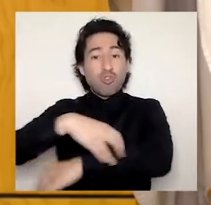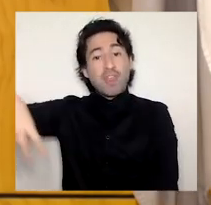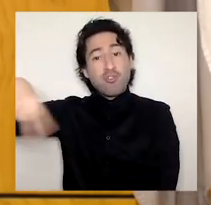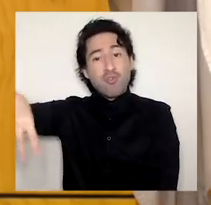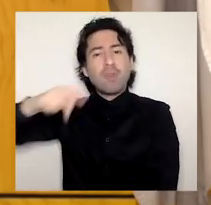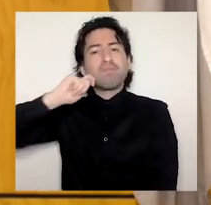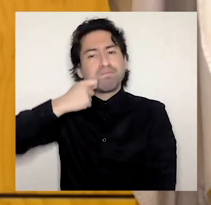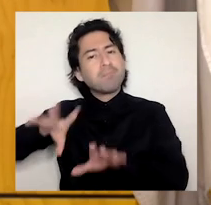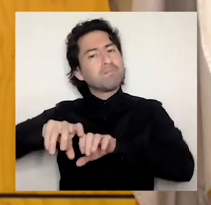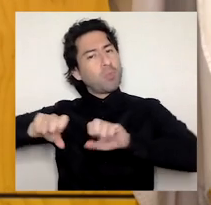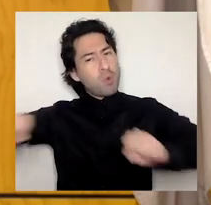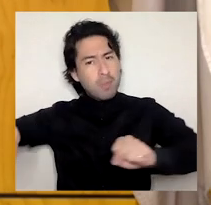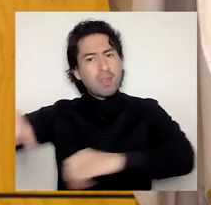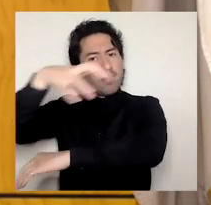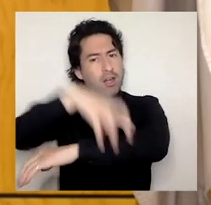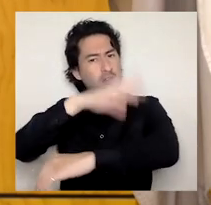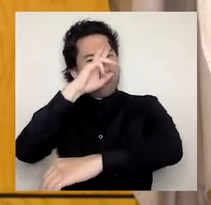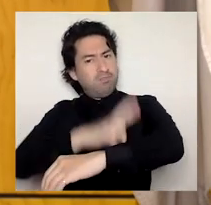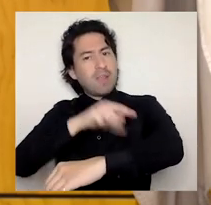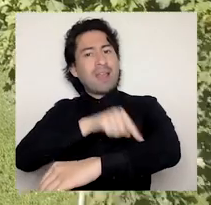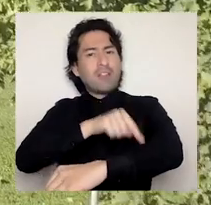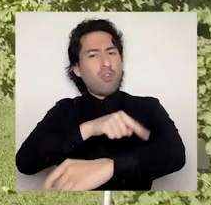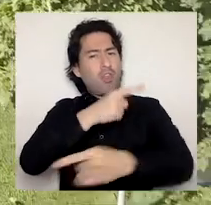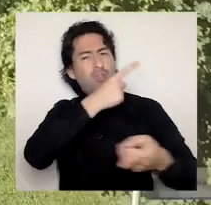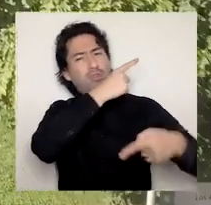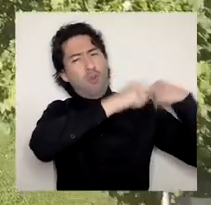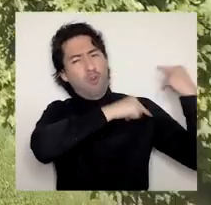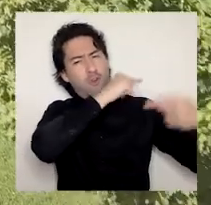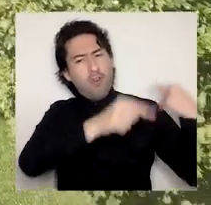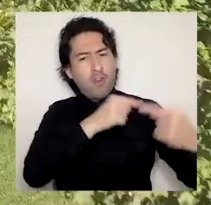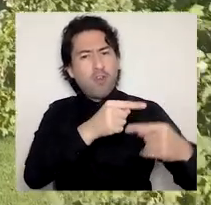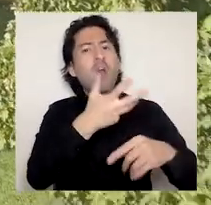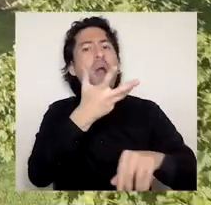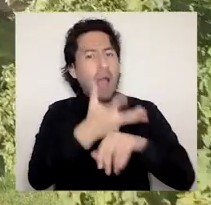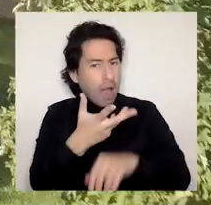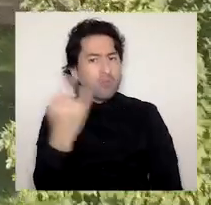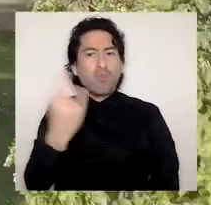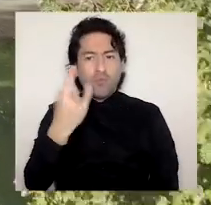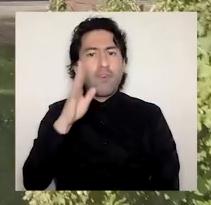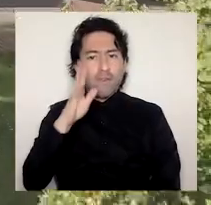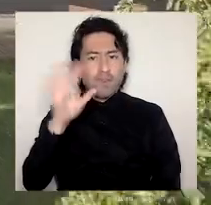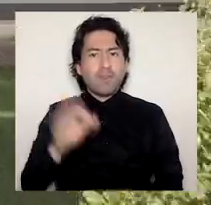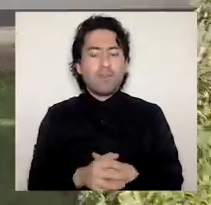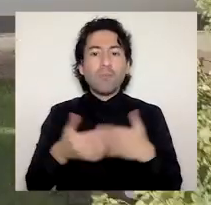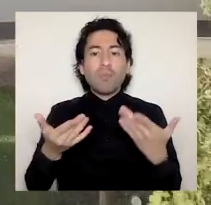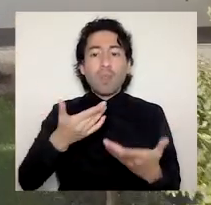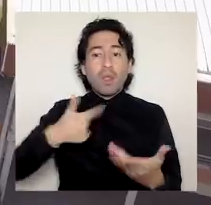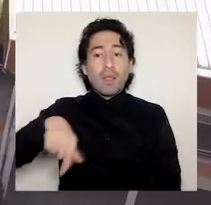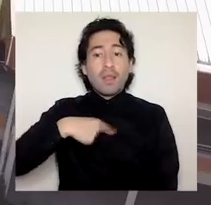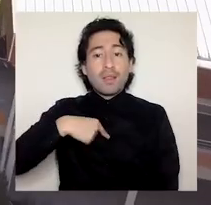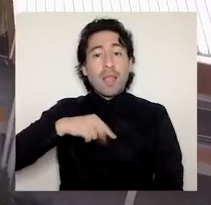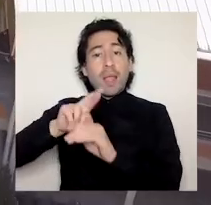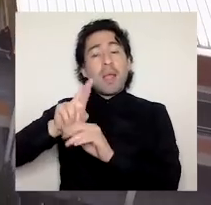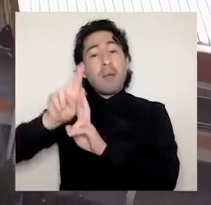históricamente ha estado presente nuestra universidad. A través de nuestra pro-rectoría y las unidades académicas